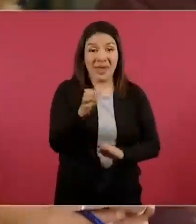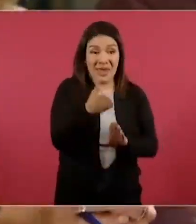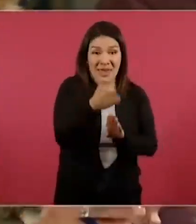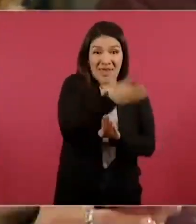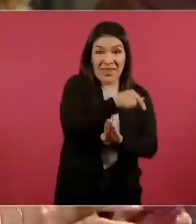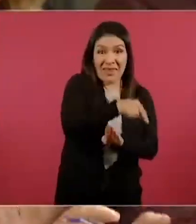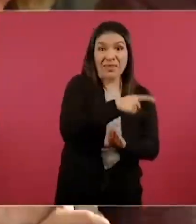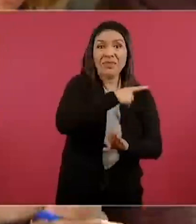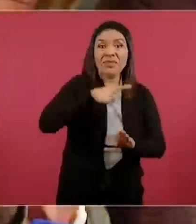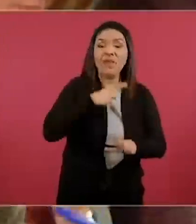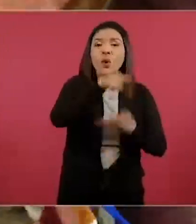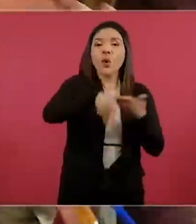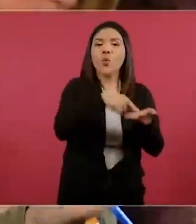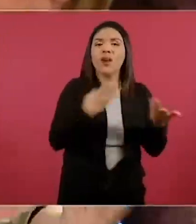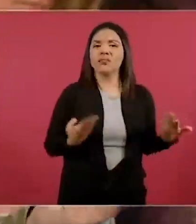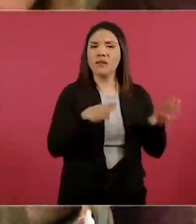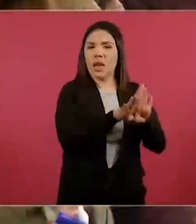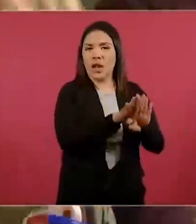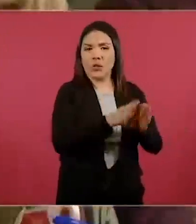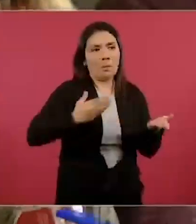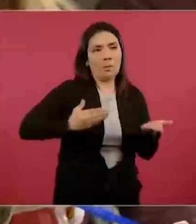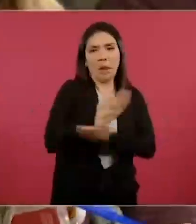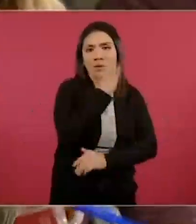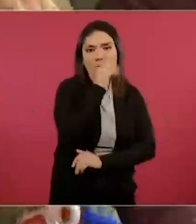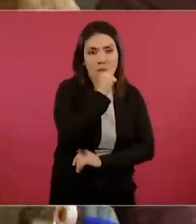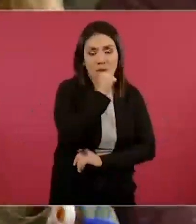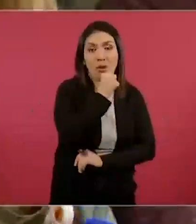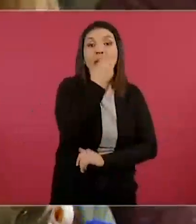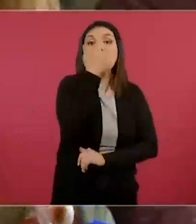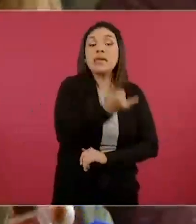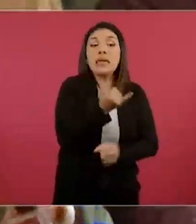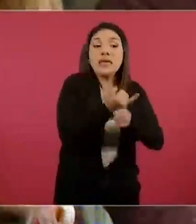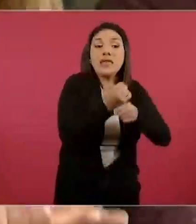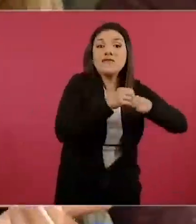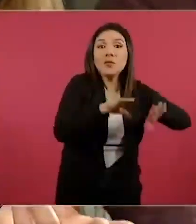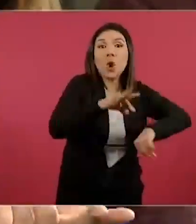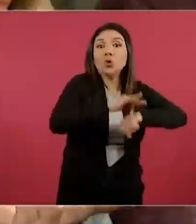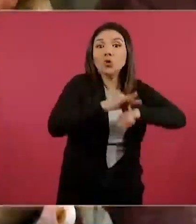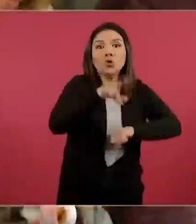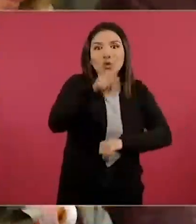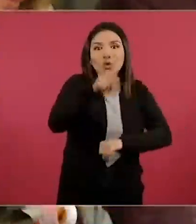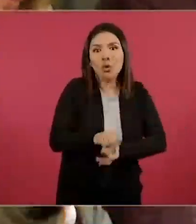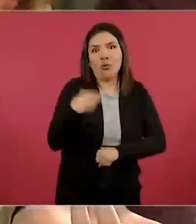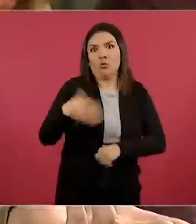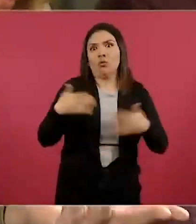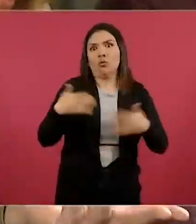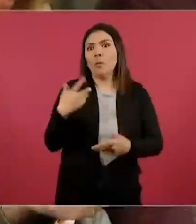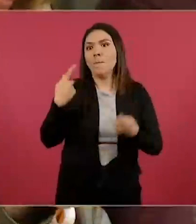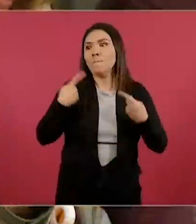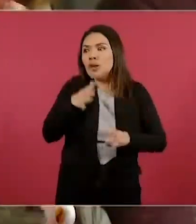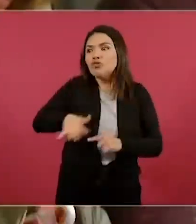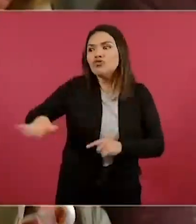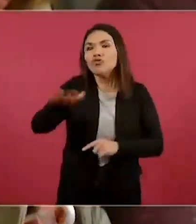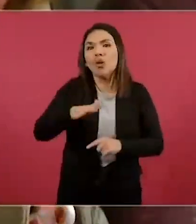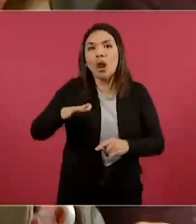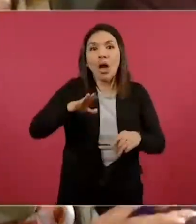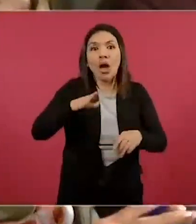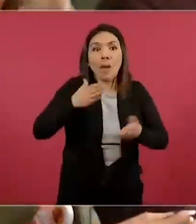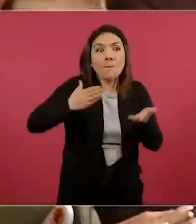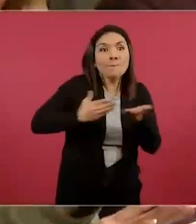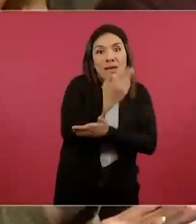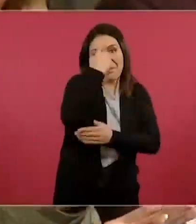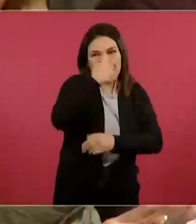principio tienen que estar en un lugar cerrado y en segundo lugar tienen que ser datos no reales, más cuando son de personas, en este caso, acreditadas a presidencia. Entonces,